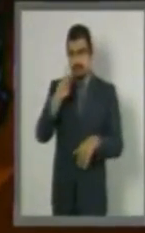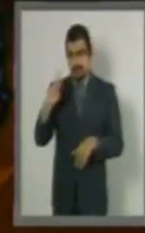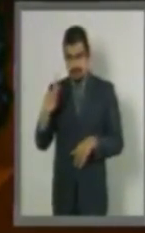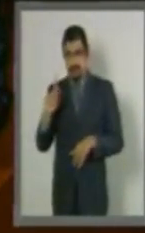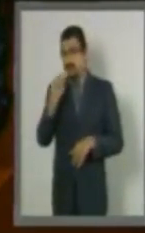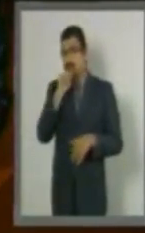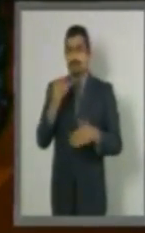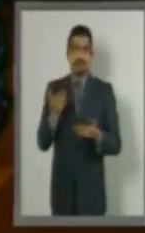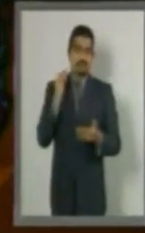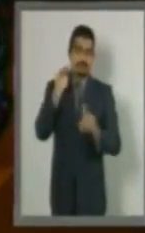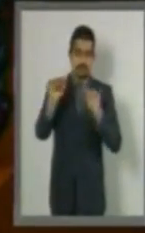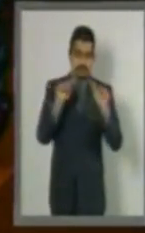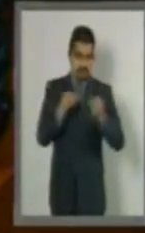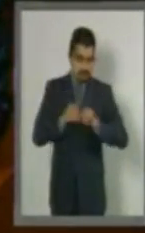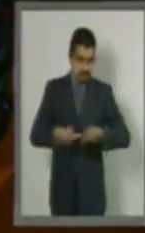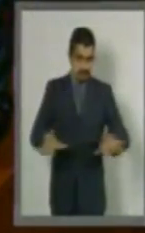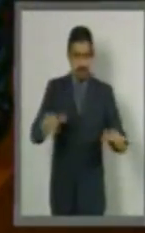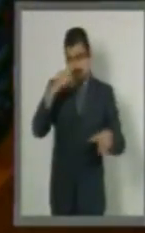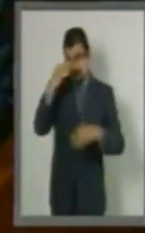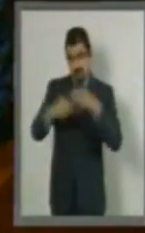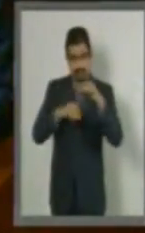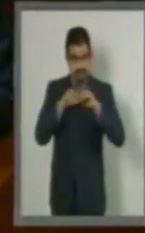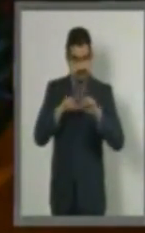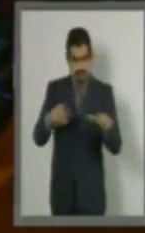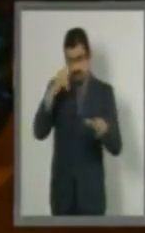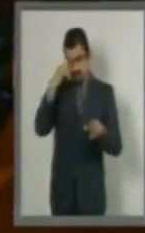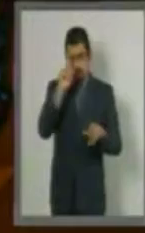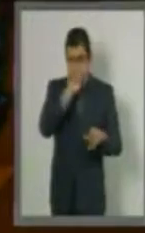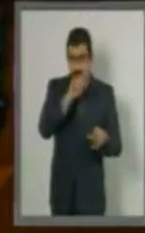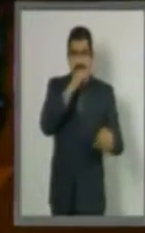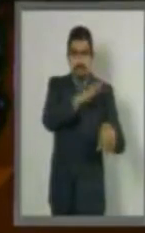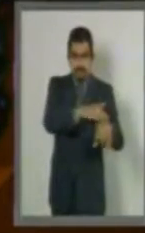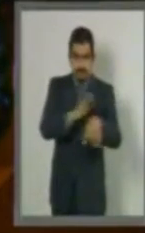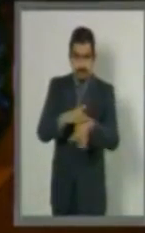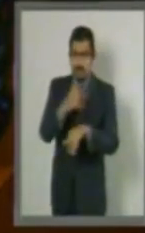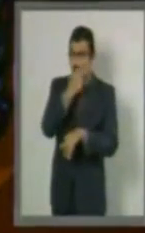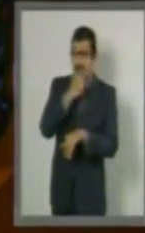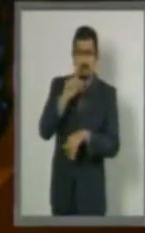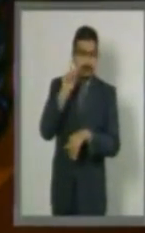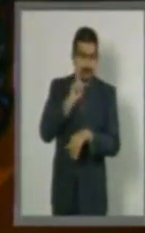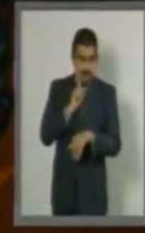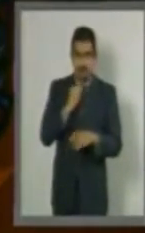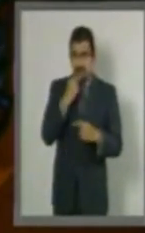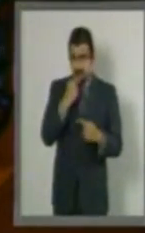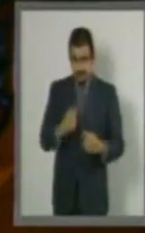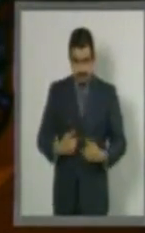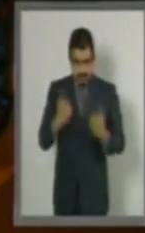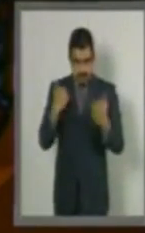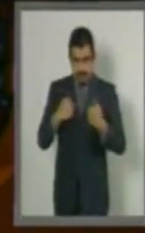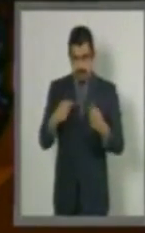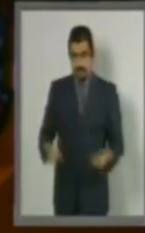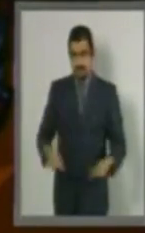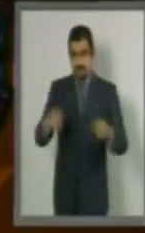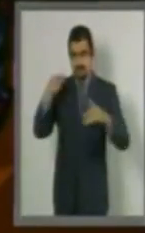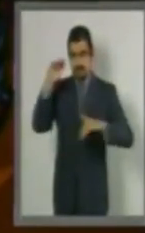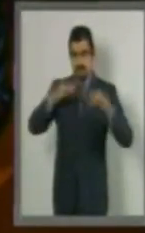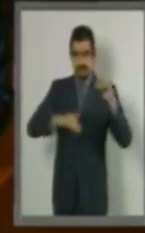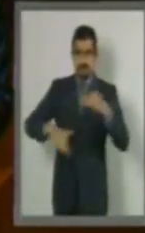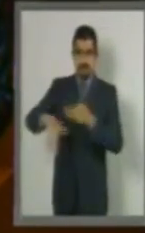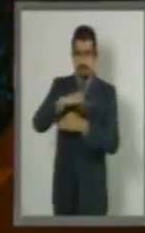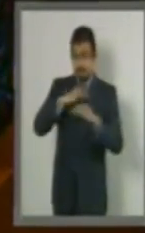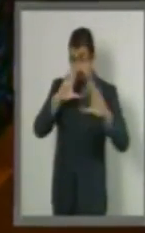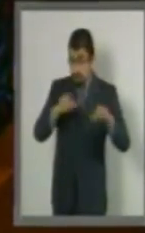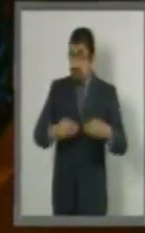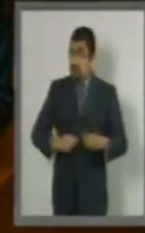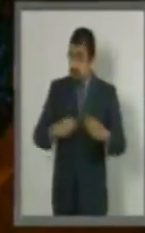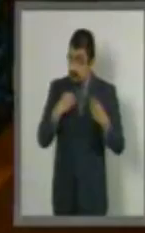que fortalezcan las campañas informativas para concientizar a las niñas, niños, adolescentes y jóvenes a mantener